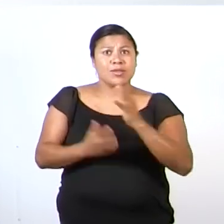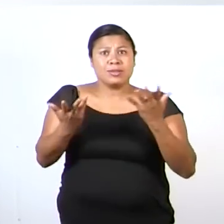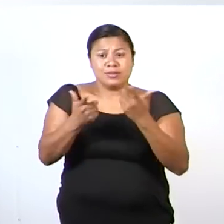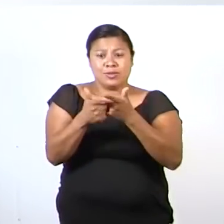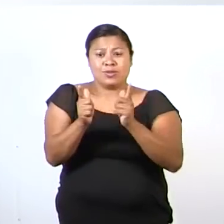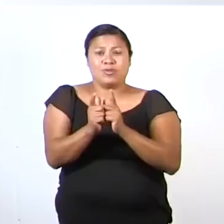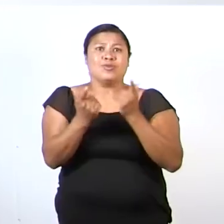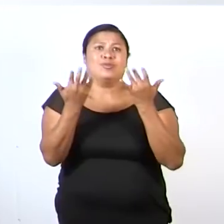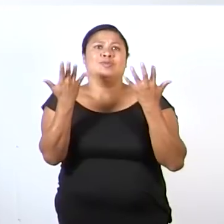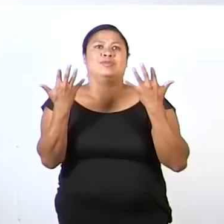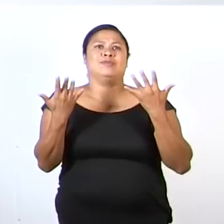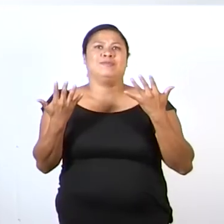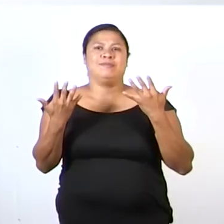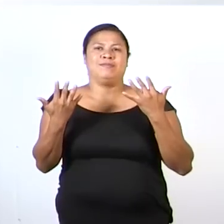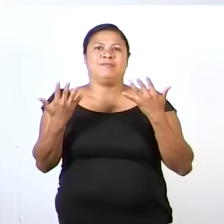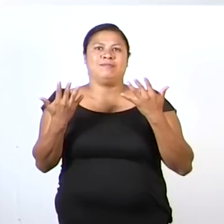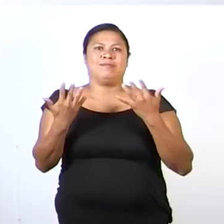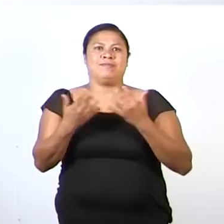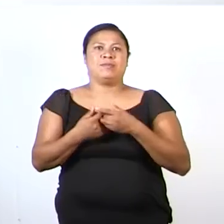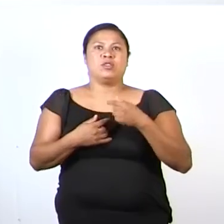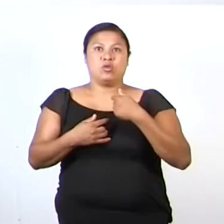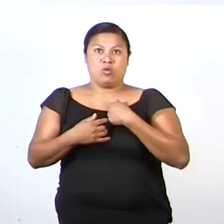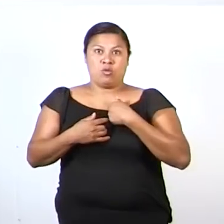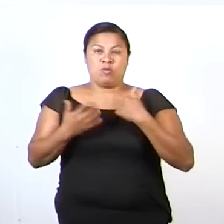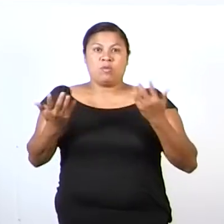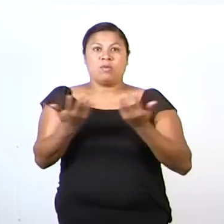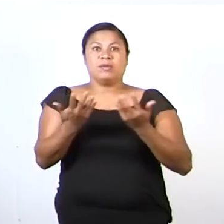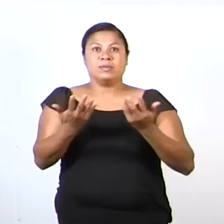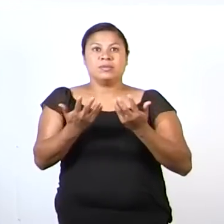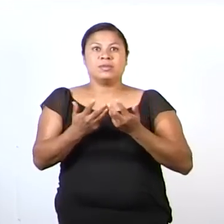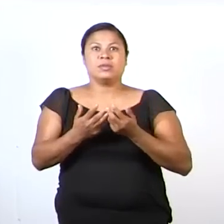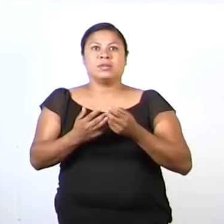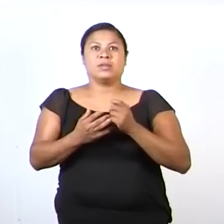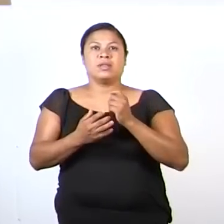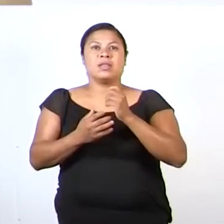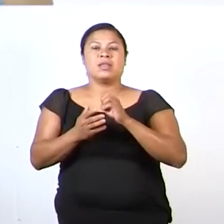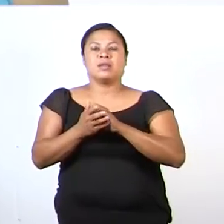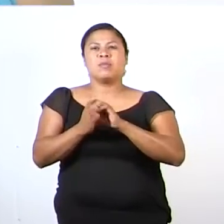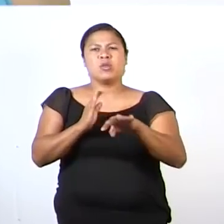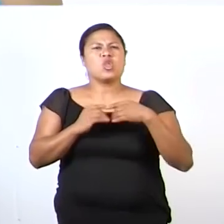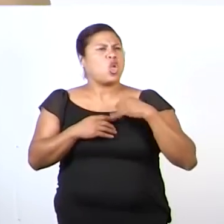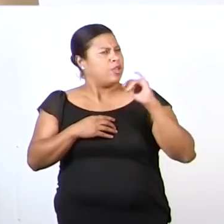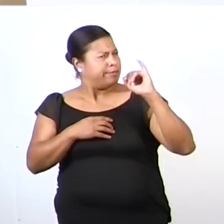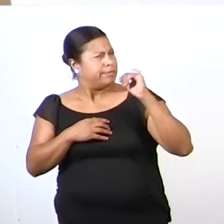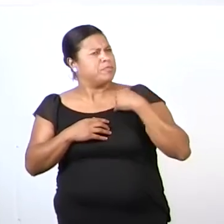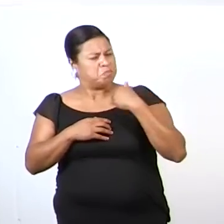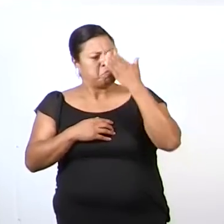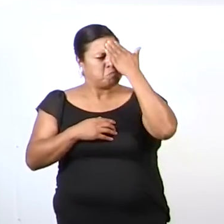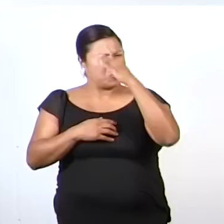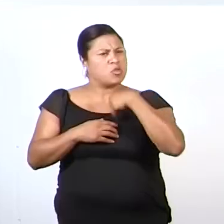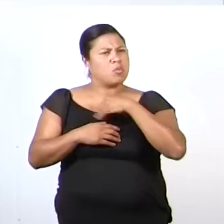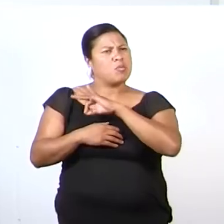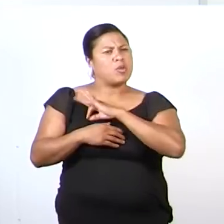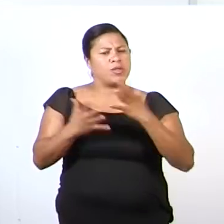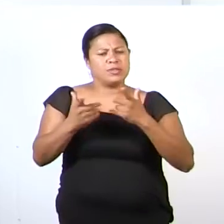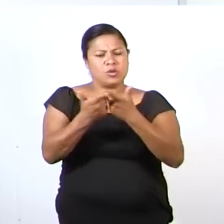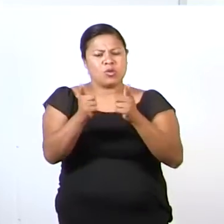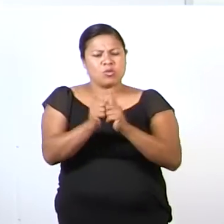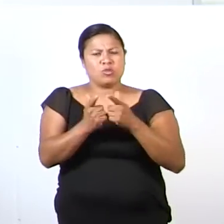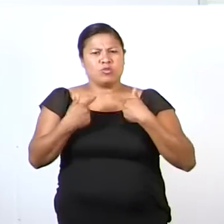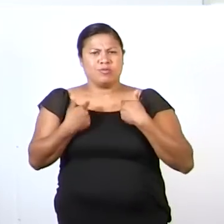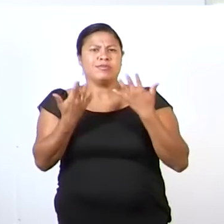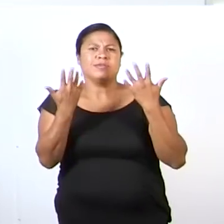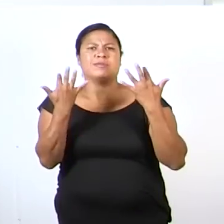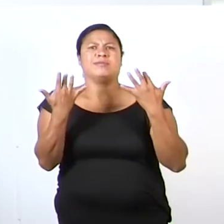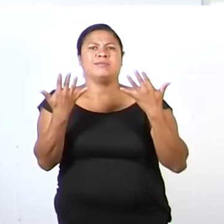colecciones con los dedos. Lo que hice fue decirle, claro, amiguito, claro que puedo hacer colecciones con los